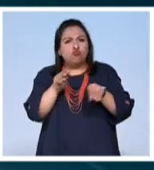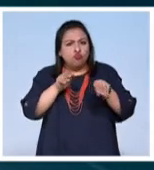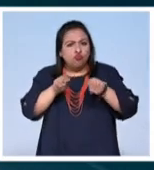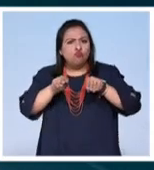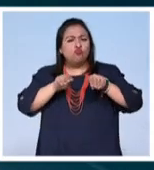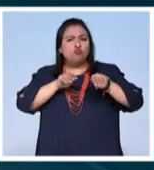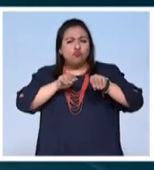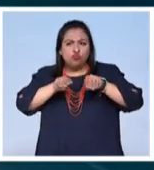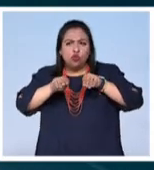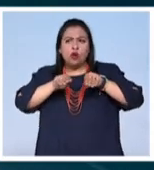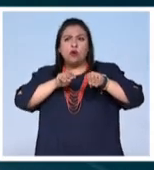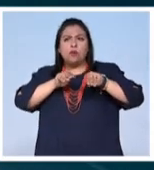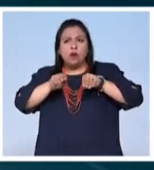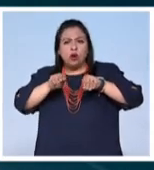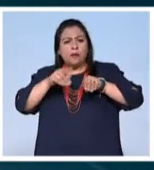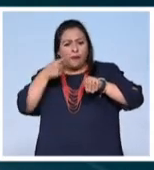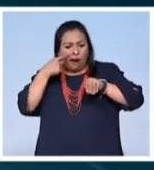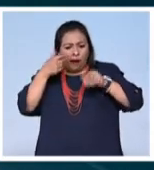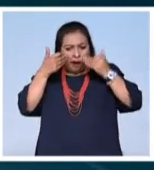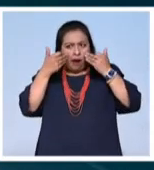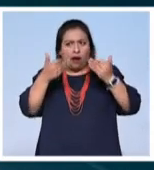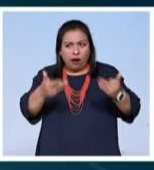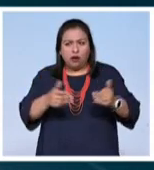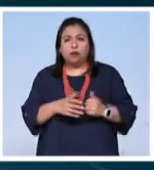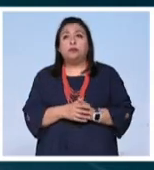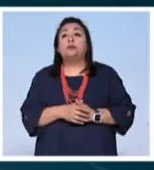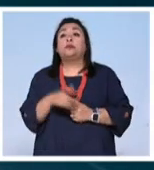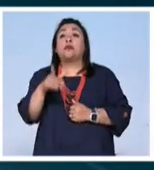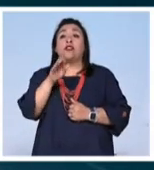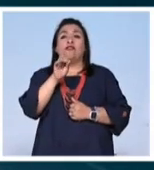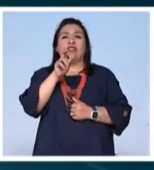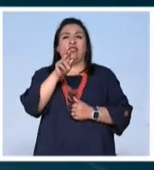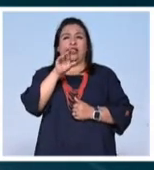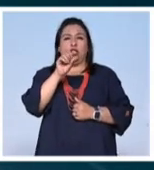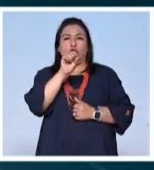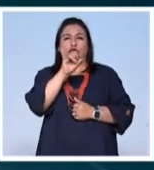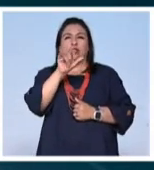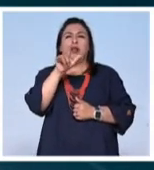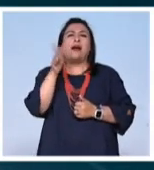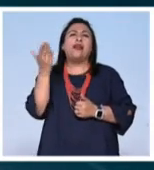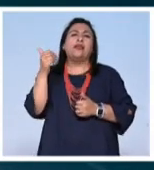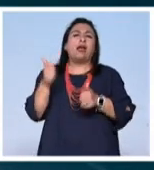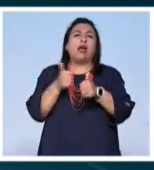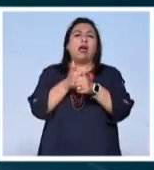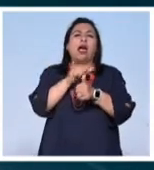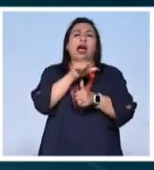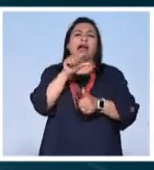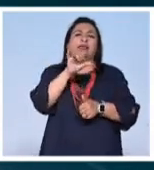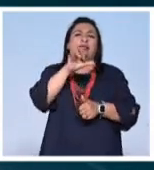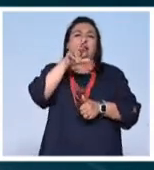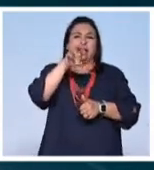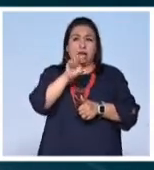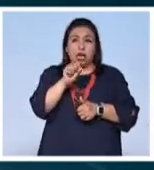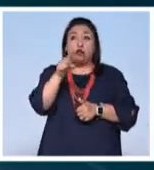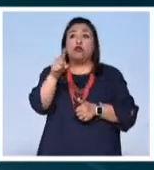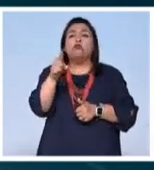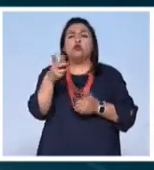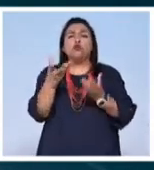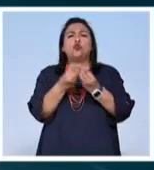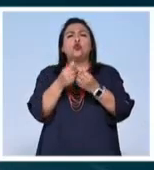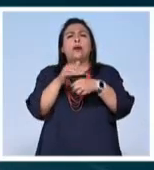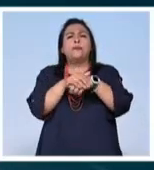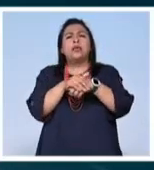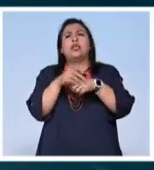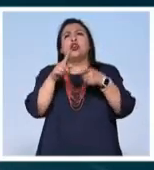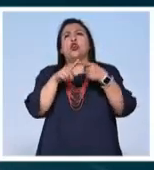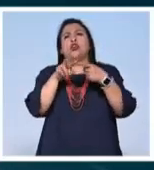movimientos físicos. Federico Silva fue asistente de David Alfaro Siqueiro y trabó amistad con